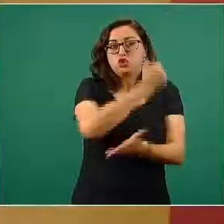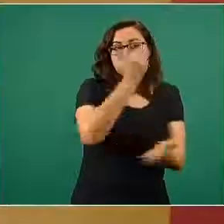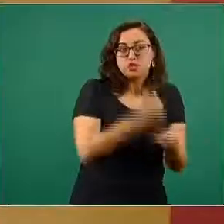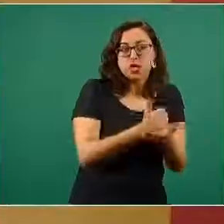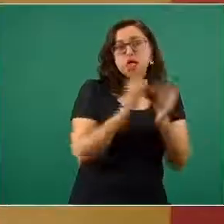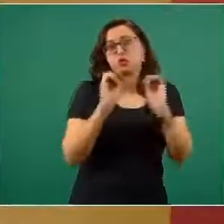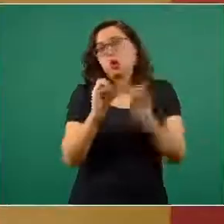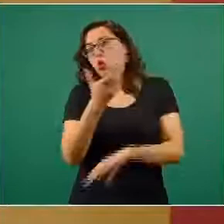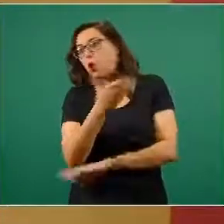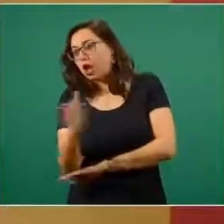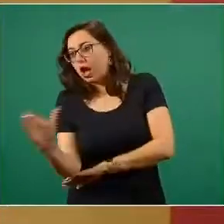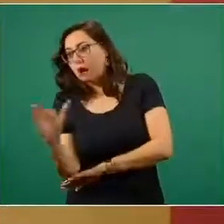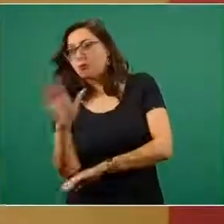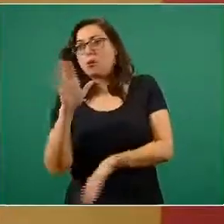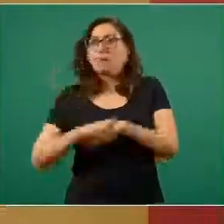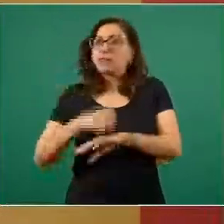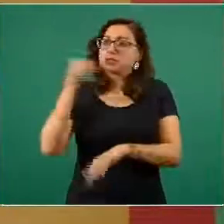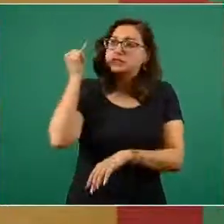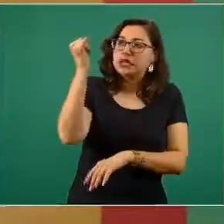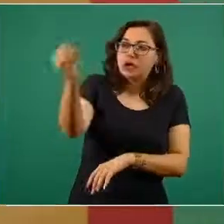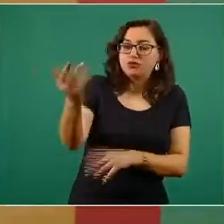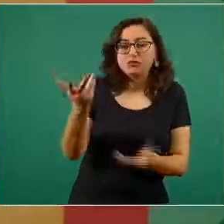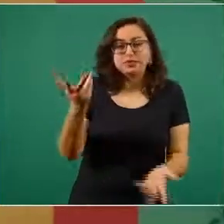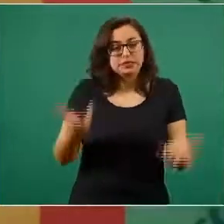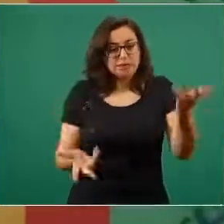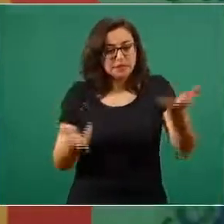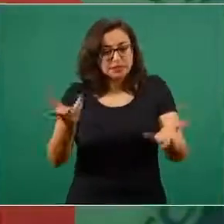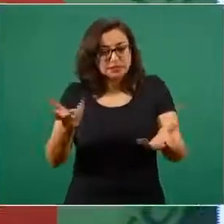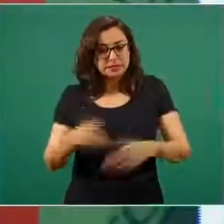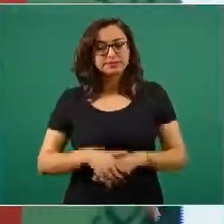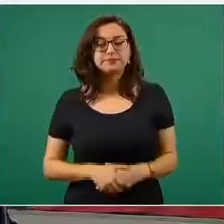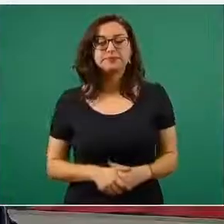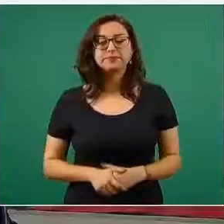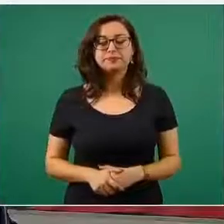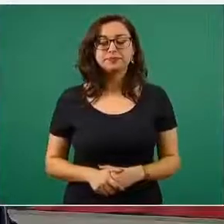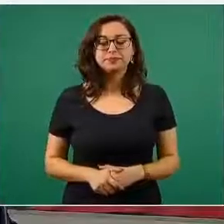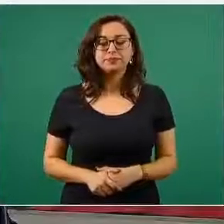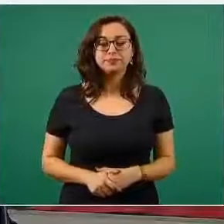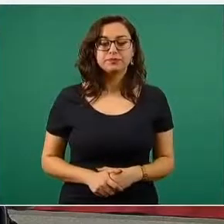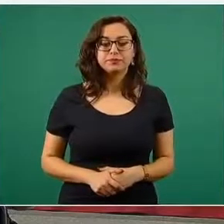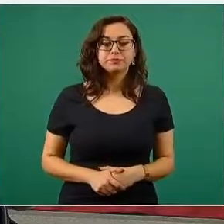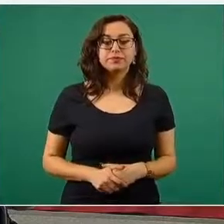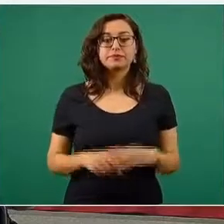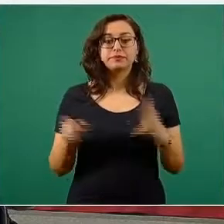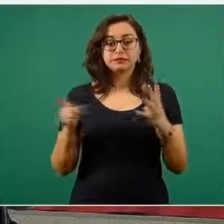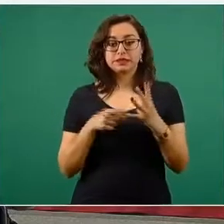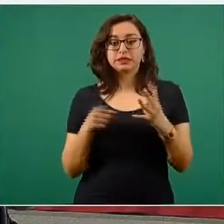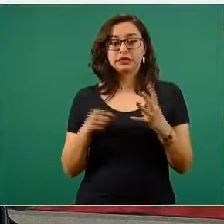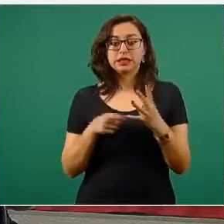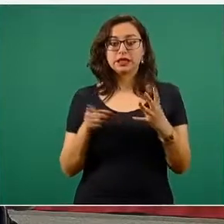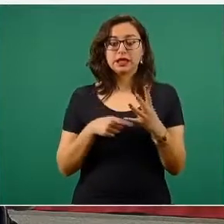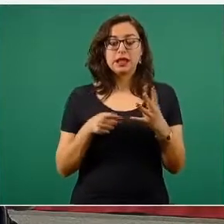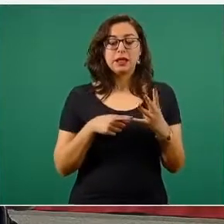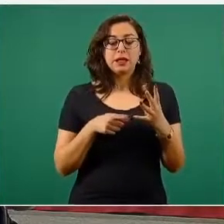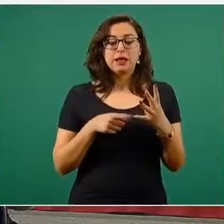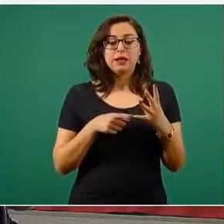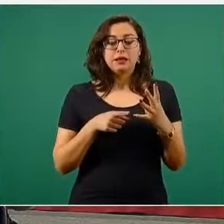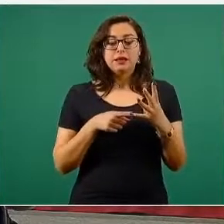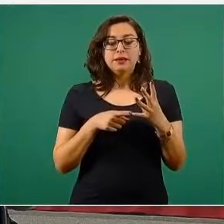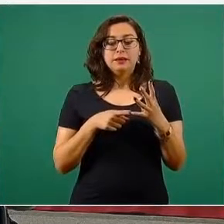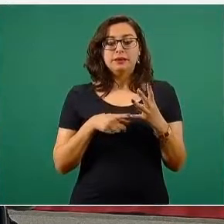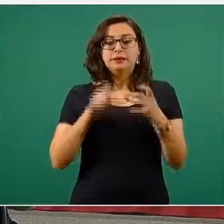o más alejado específicamente. Al final de cuentas, también hay una recomendación de este